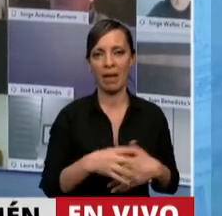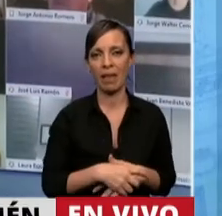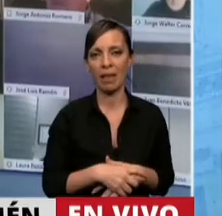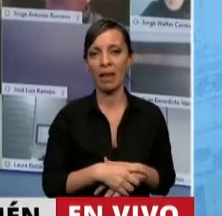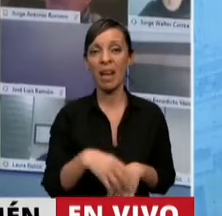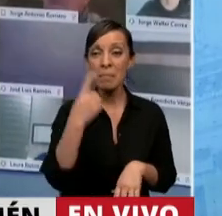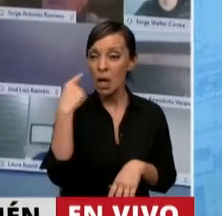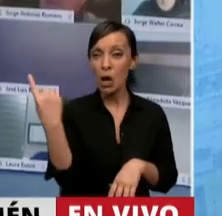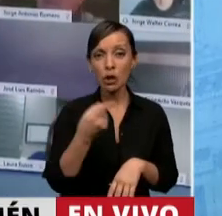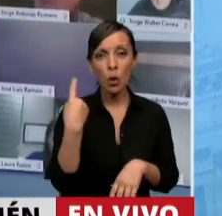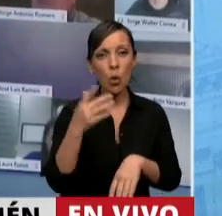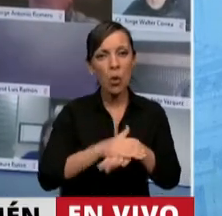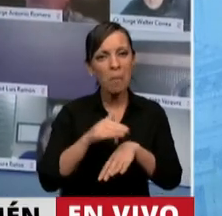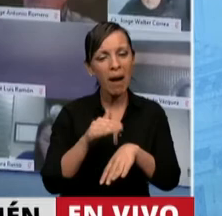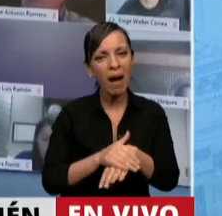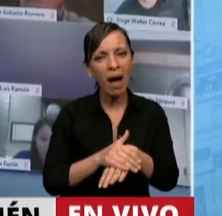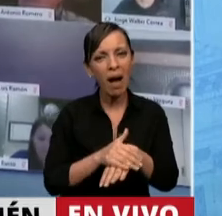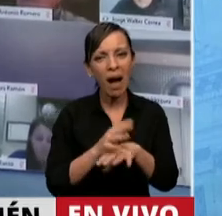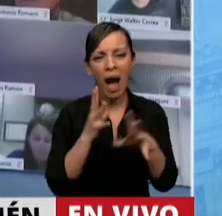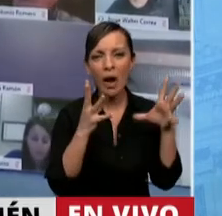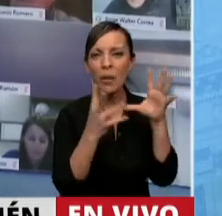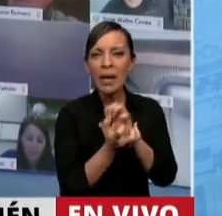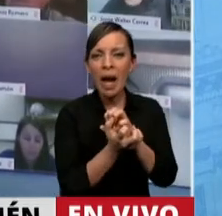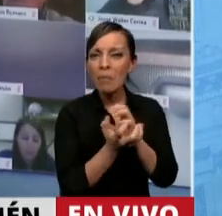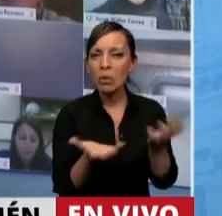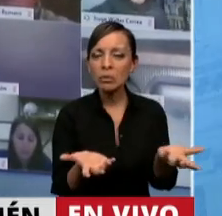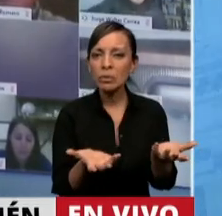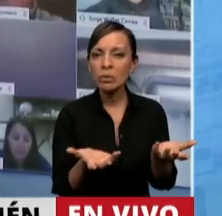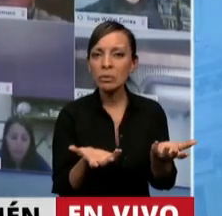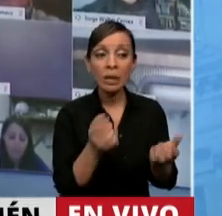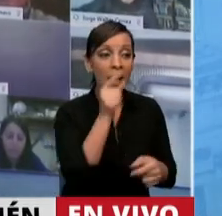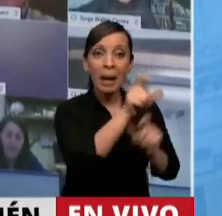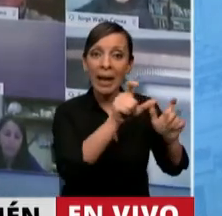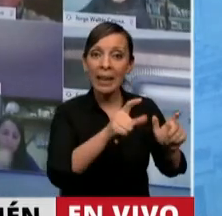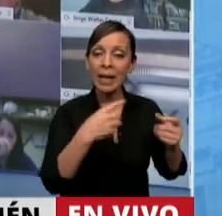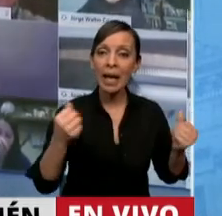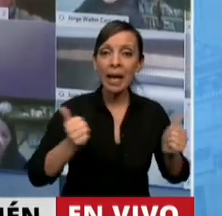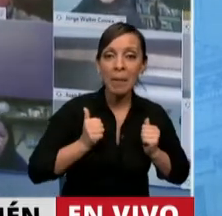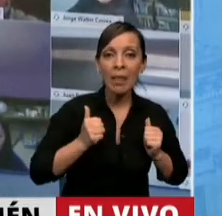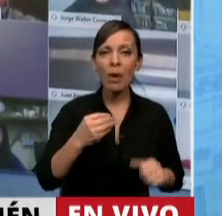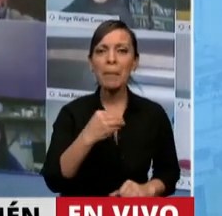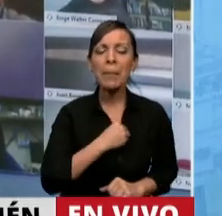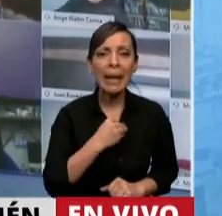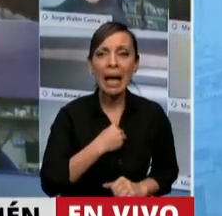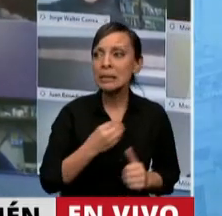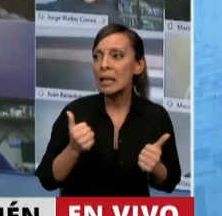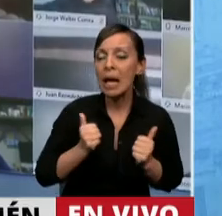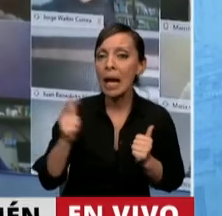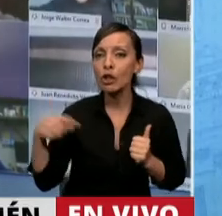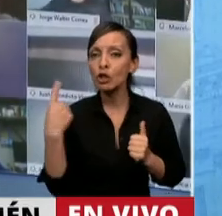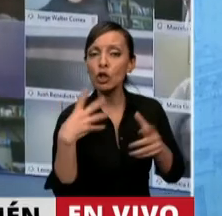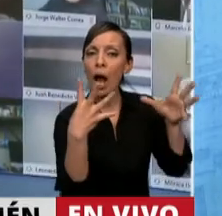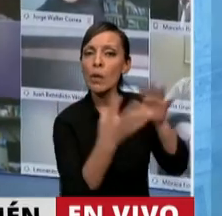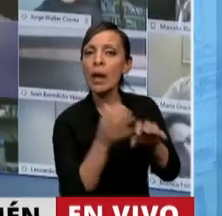empañamos un poquito de esperanza que le queda a un sector tan postergado como